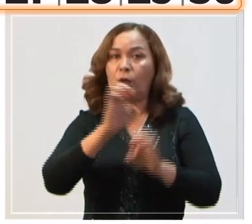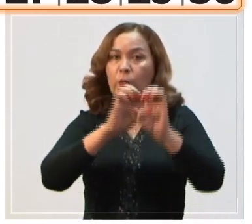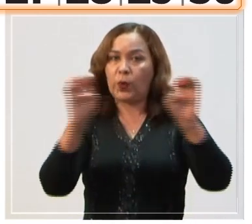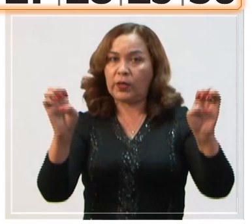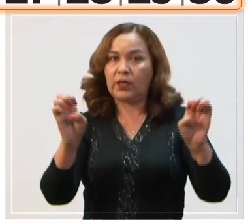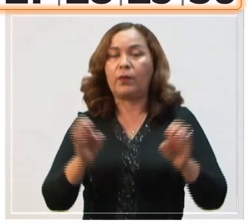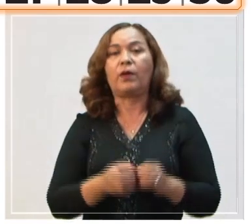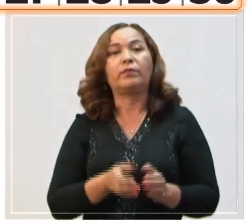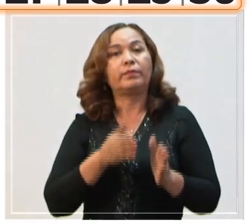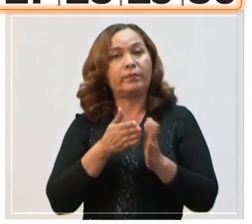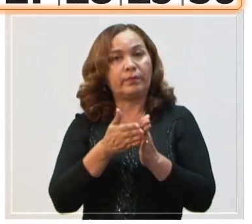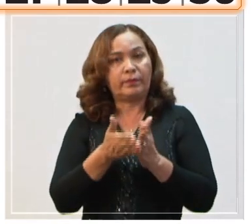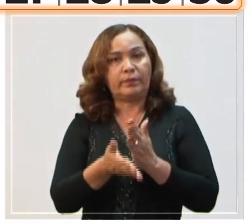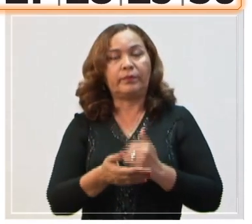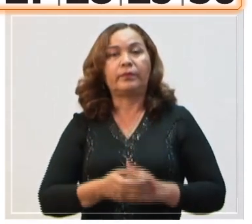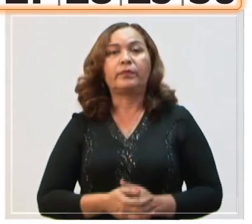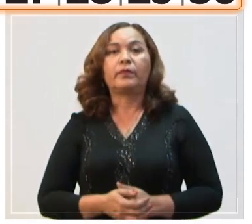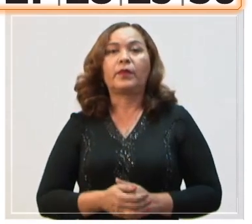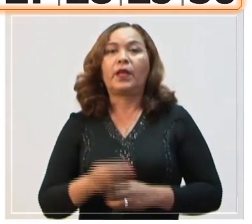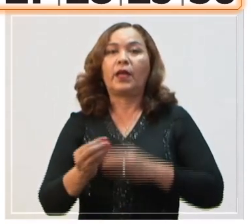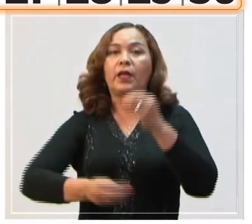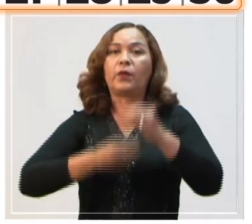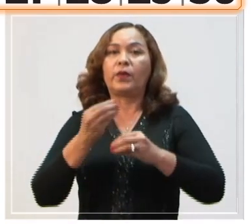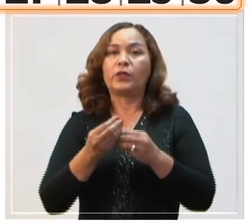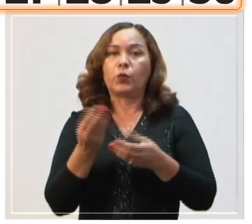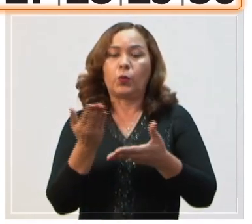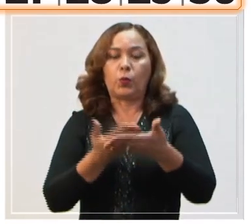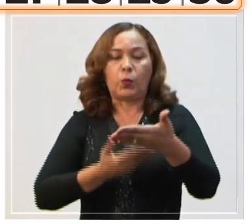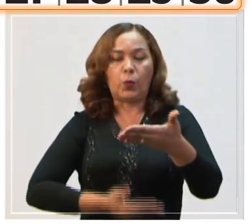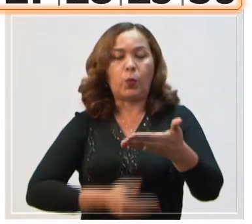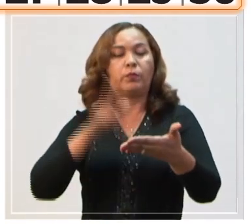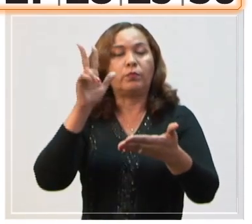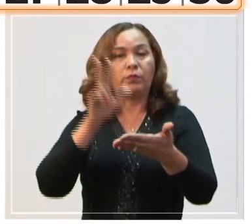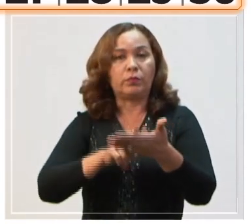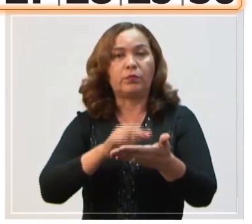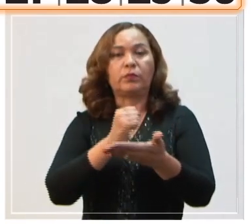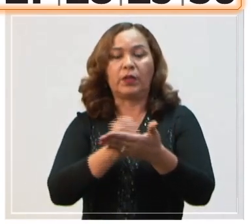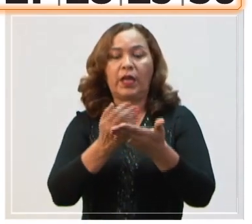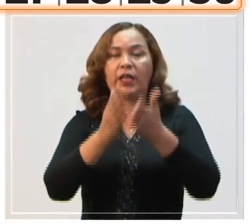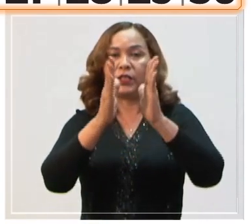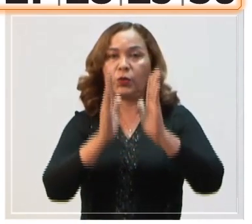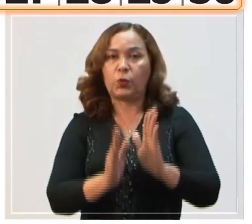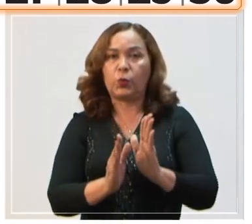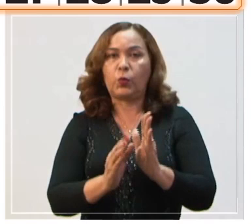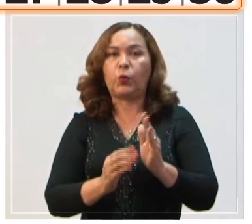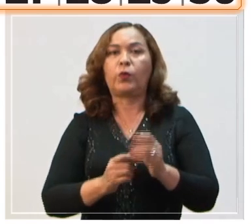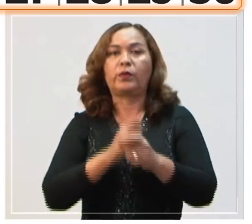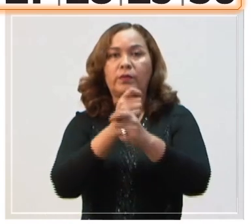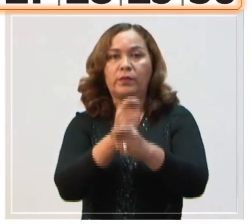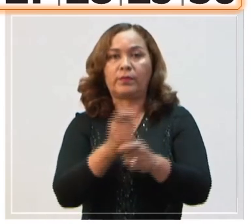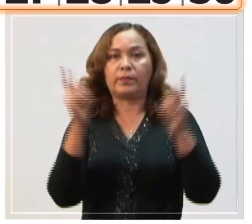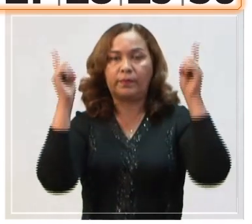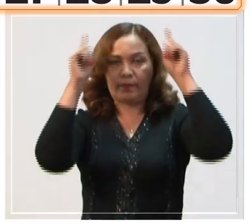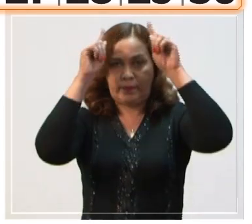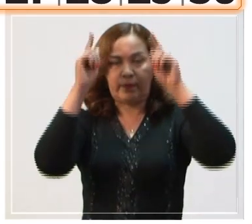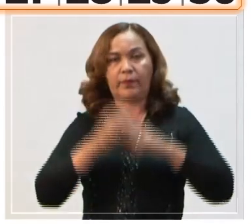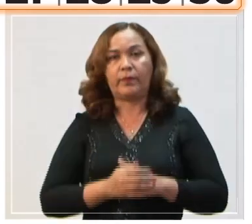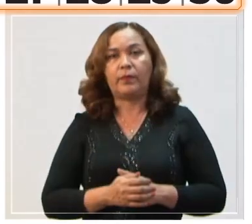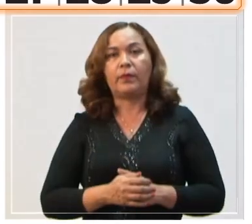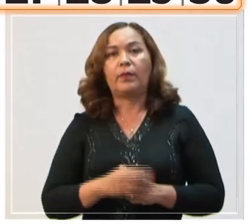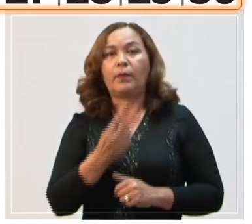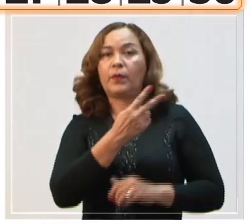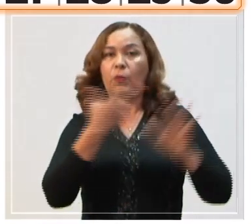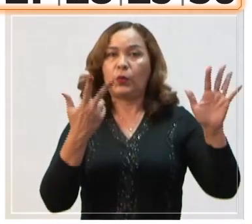Correspondiente. Elaboración de Documentos Probatorios de Estudios y Actos de Grado. Día